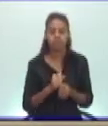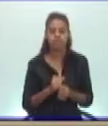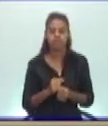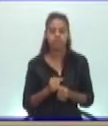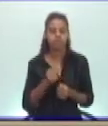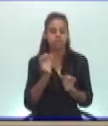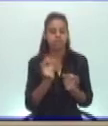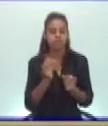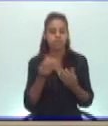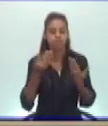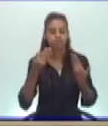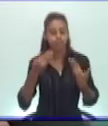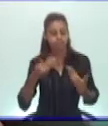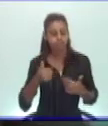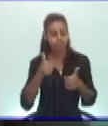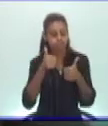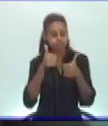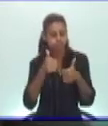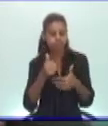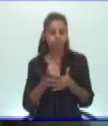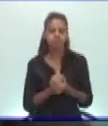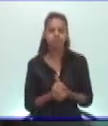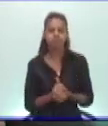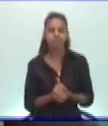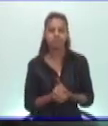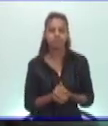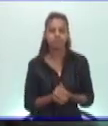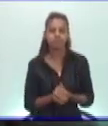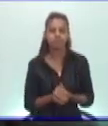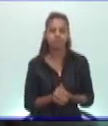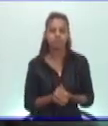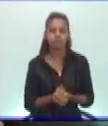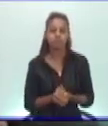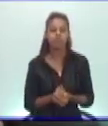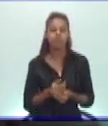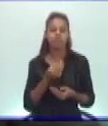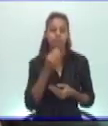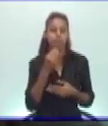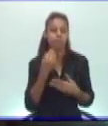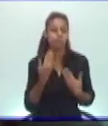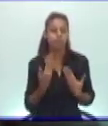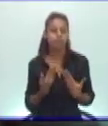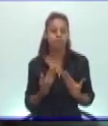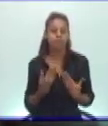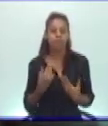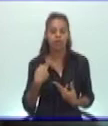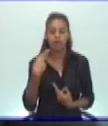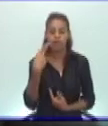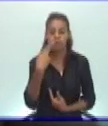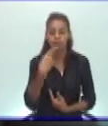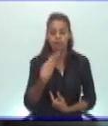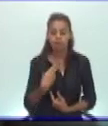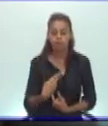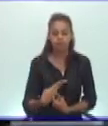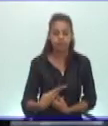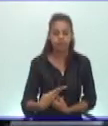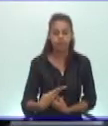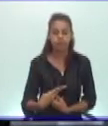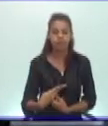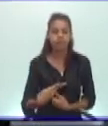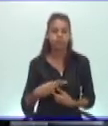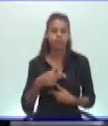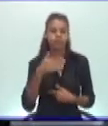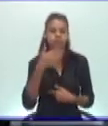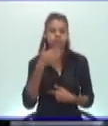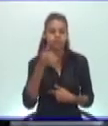Ah, ese sí es atractivo. Porque el estilo de vida sano determina entonces un ser humano físicamente estable,